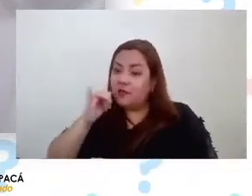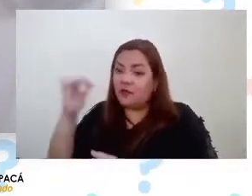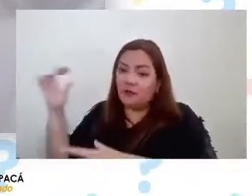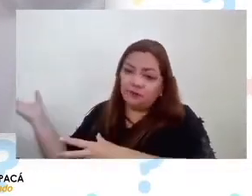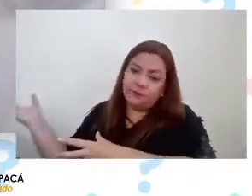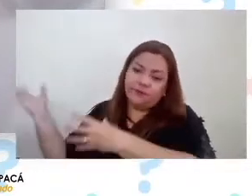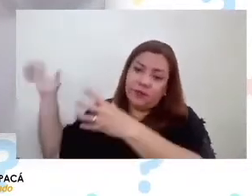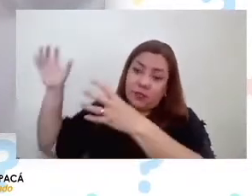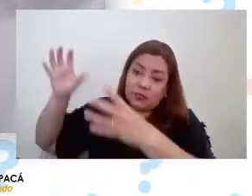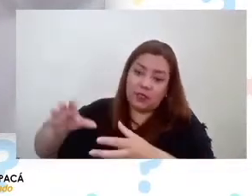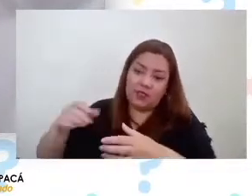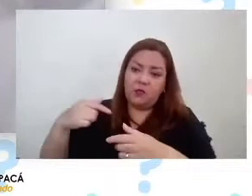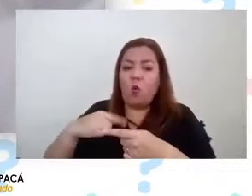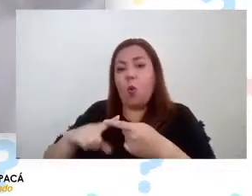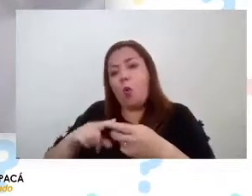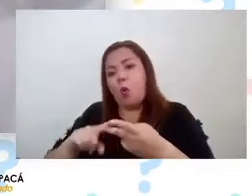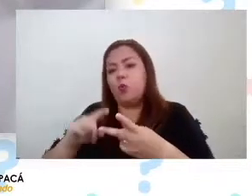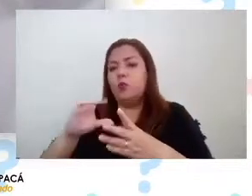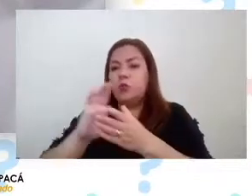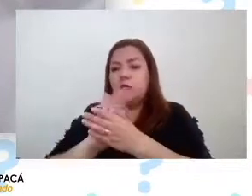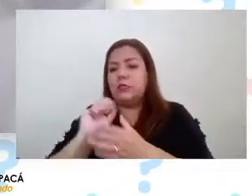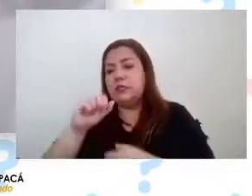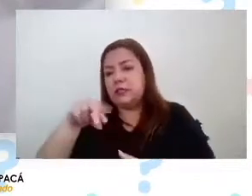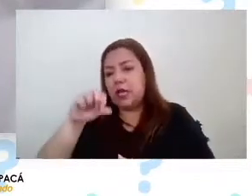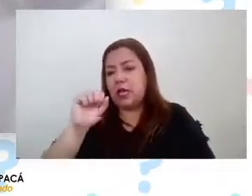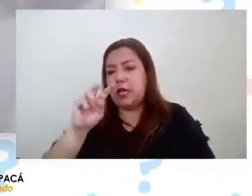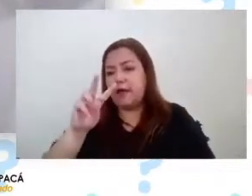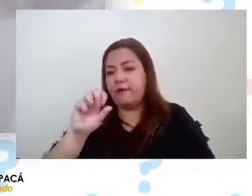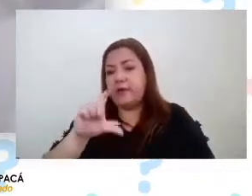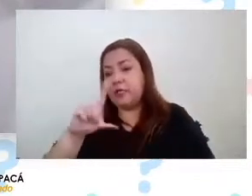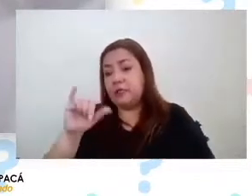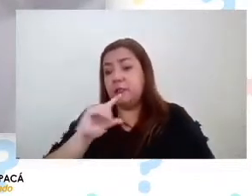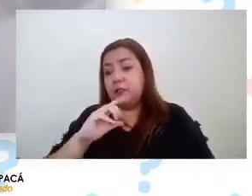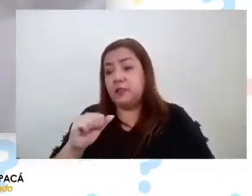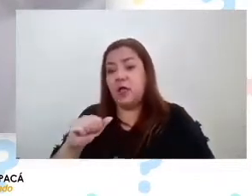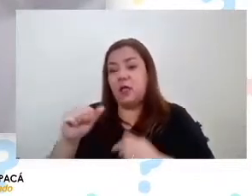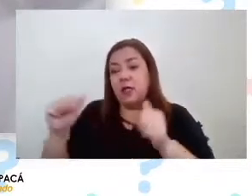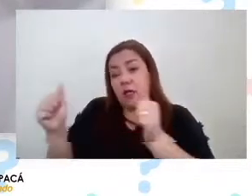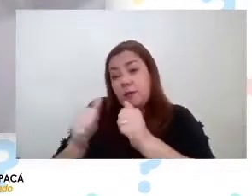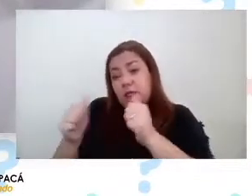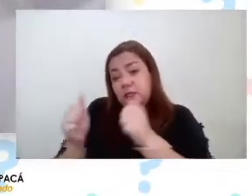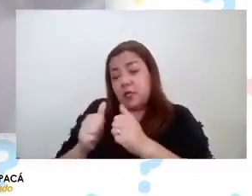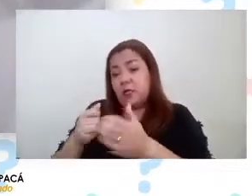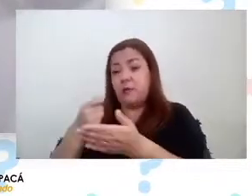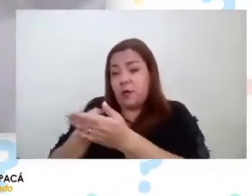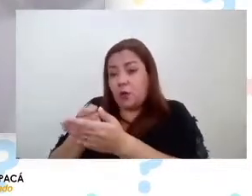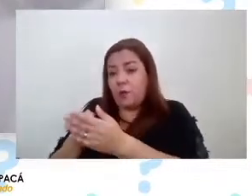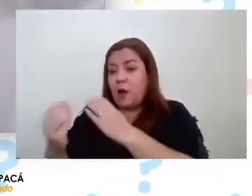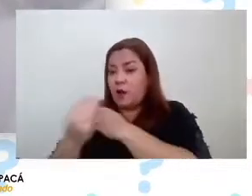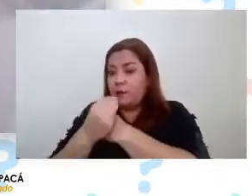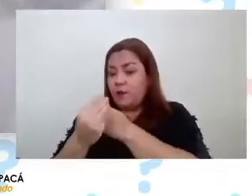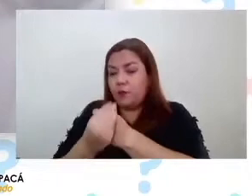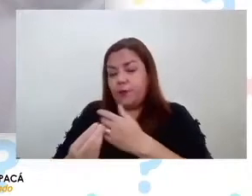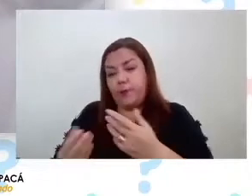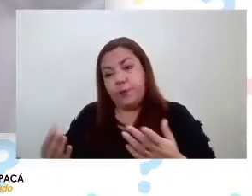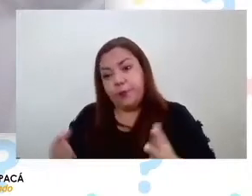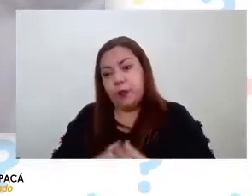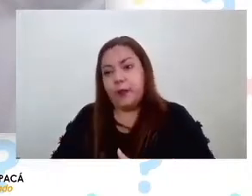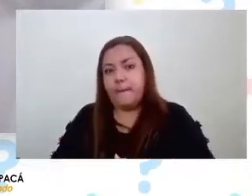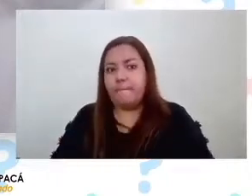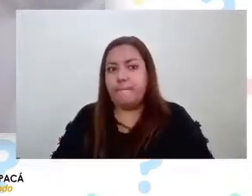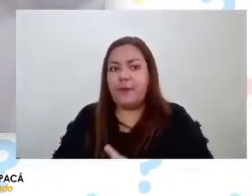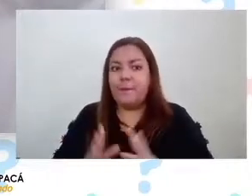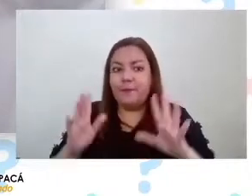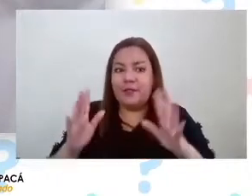nosotros queramos Chanaballita también es un sector para comprar alimento pero